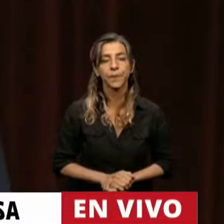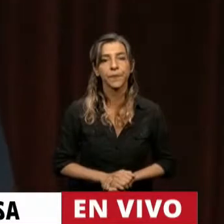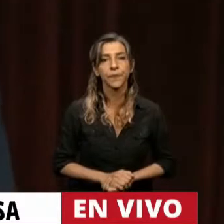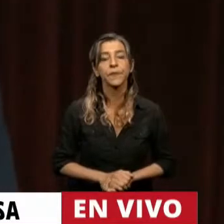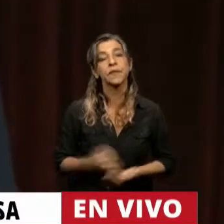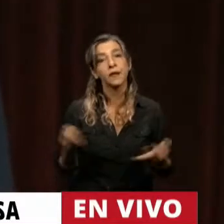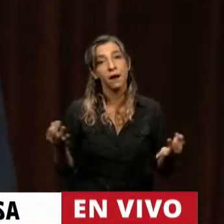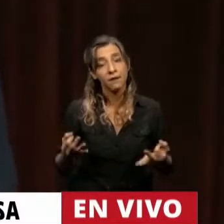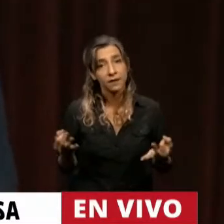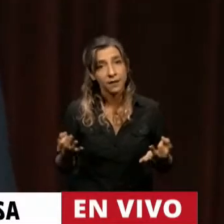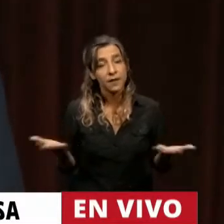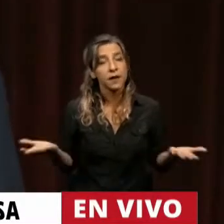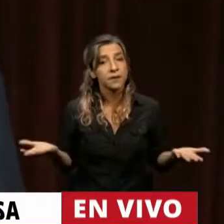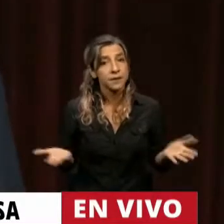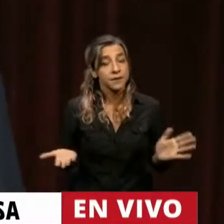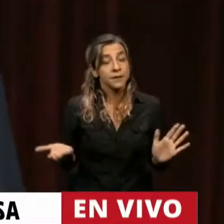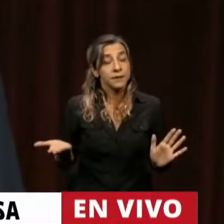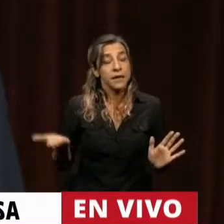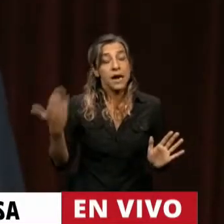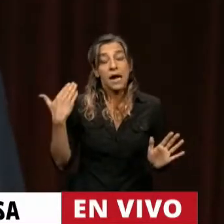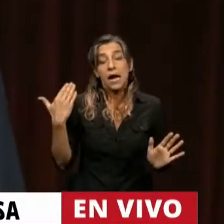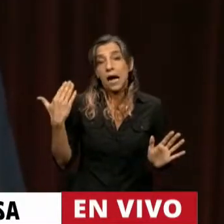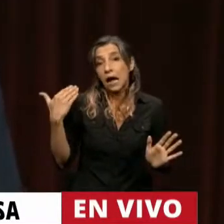antes de charlar con ustedes